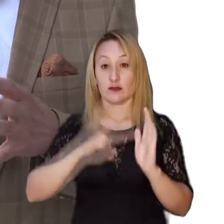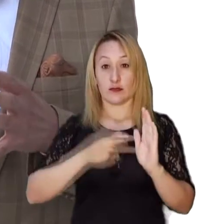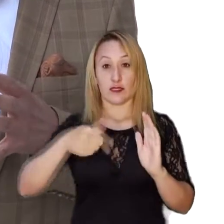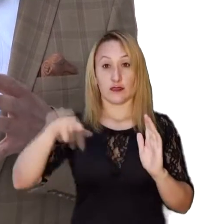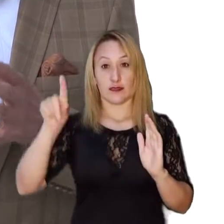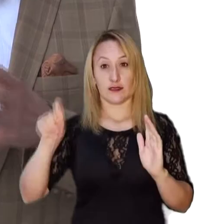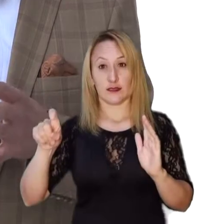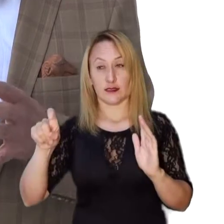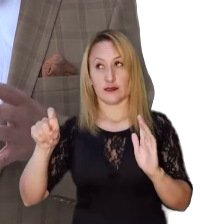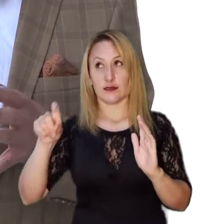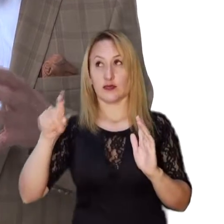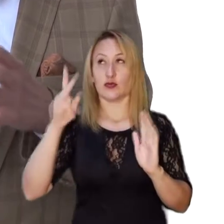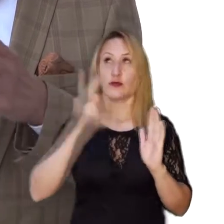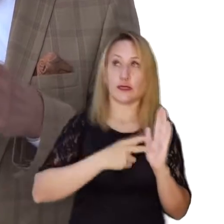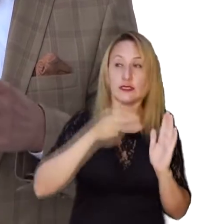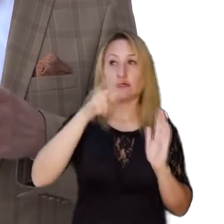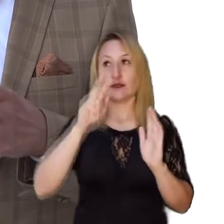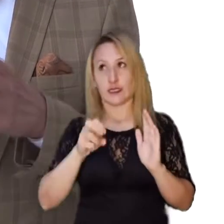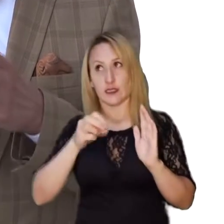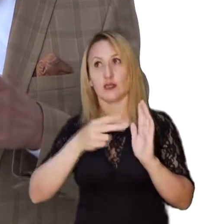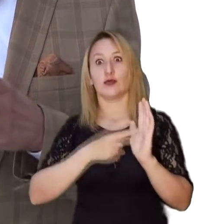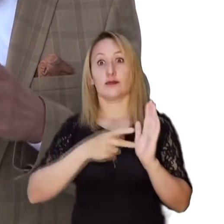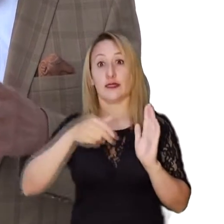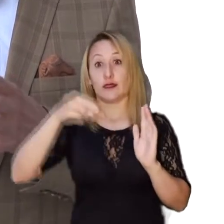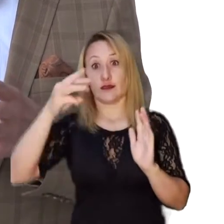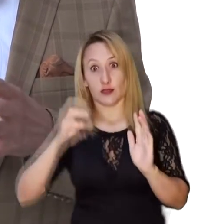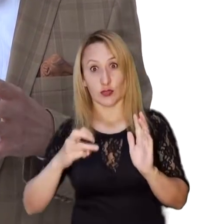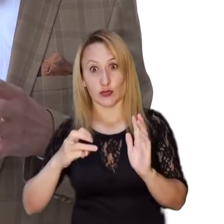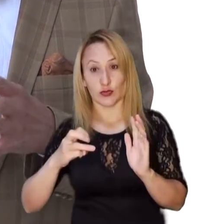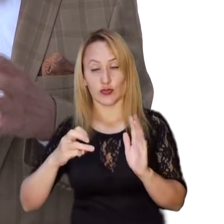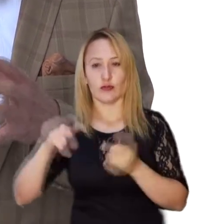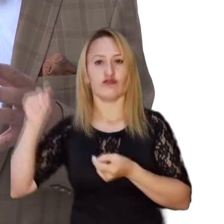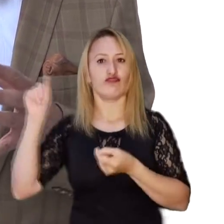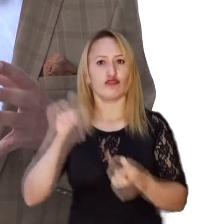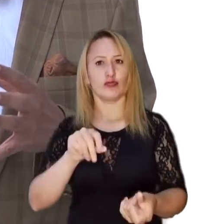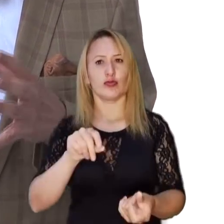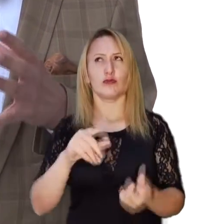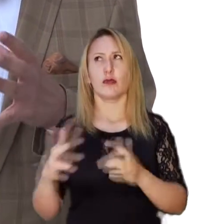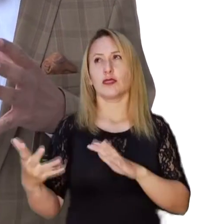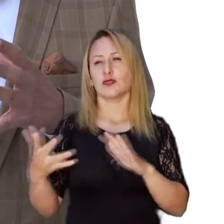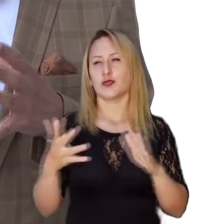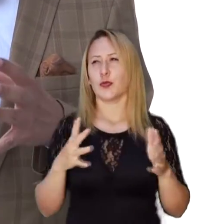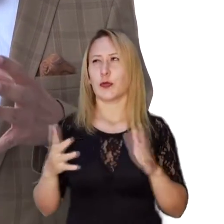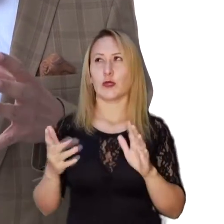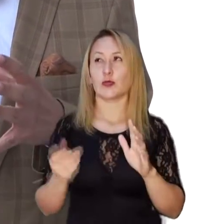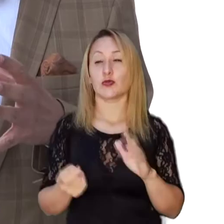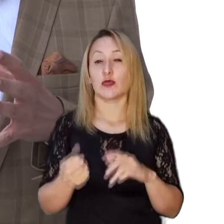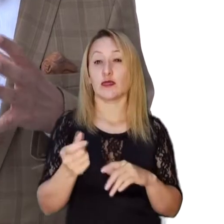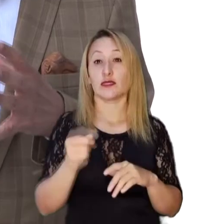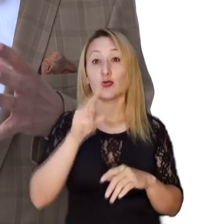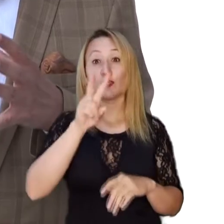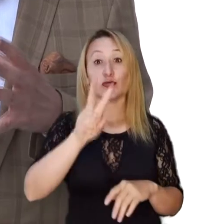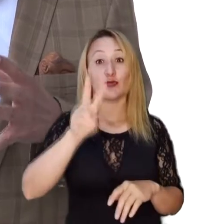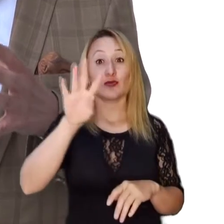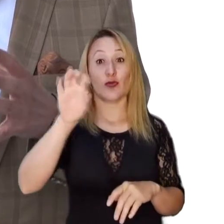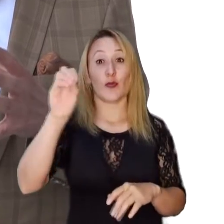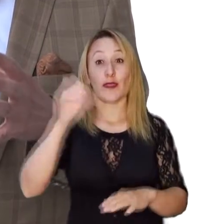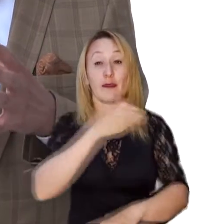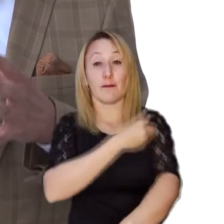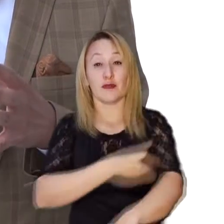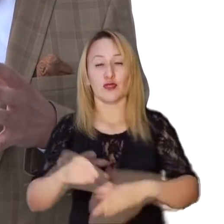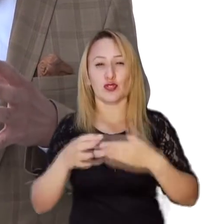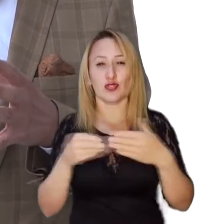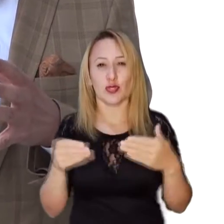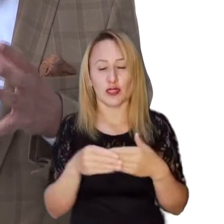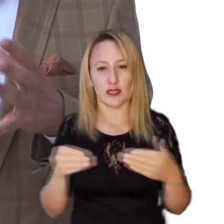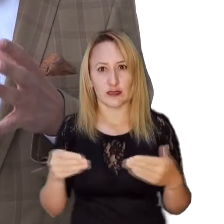del 2016, 2017 y 2018 fueron invertidos, eso es más o menos cerca de 290